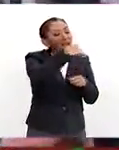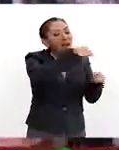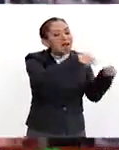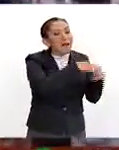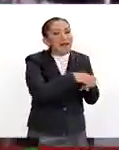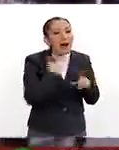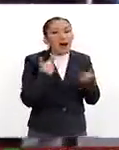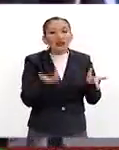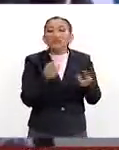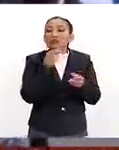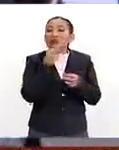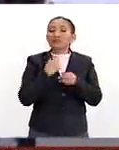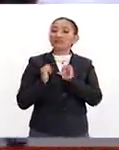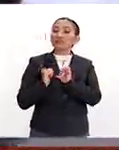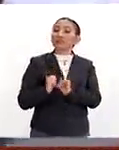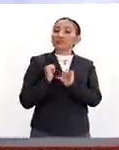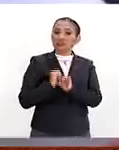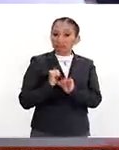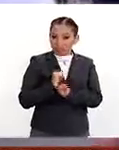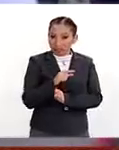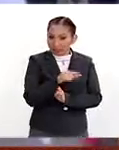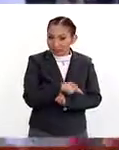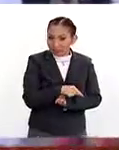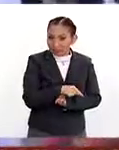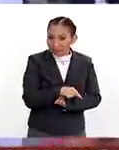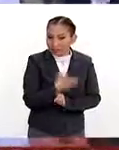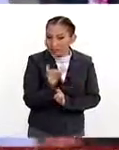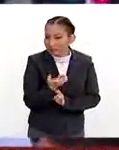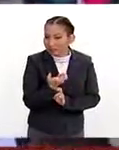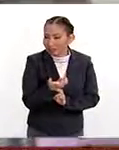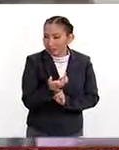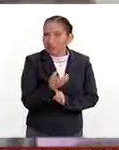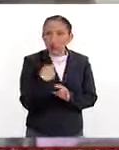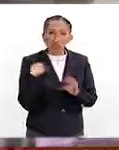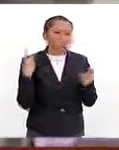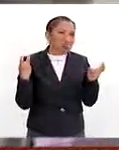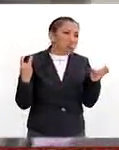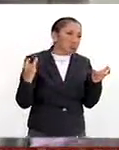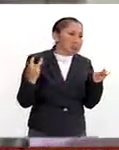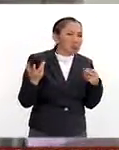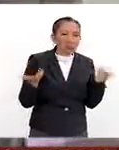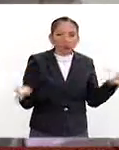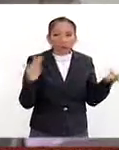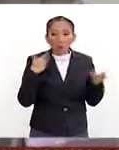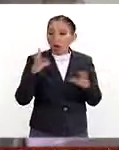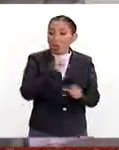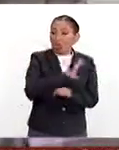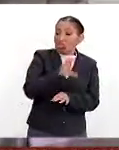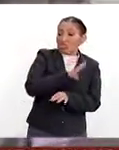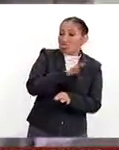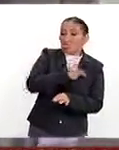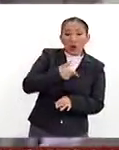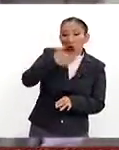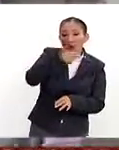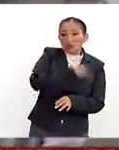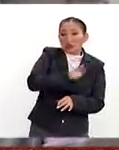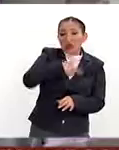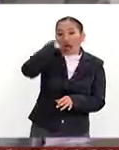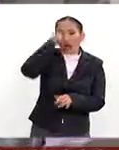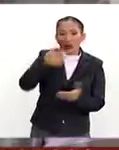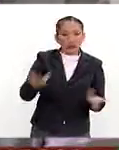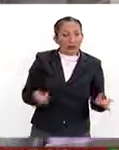principales voceros en esta negación a este nuevo acuerdo,